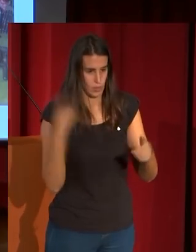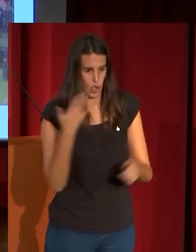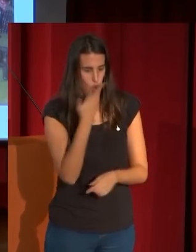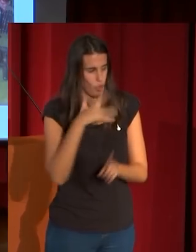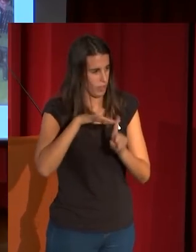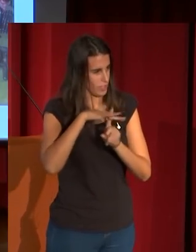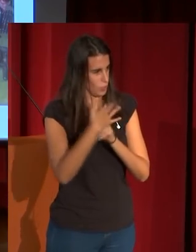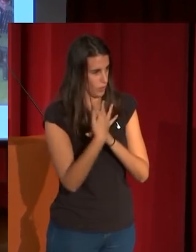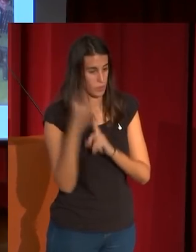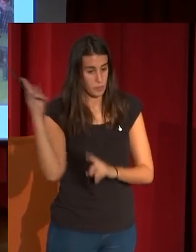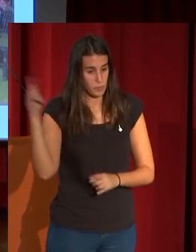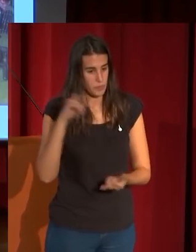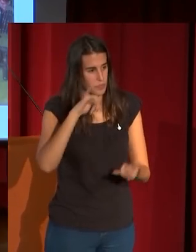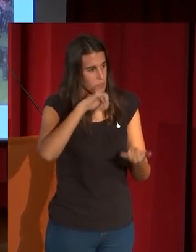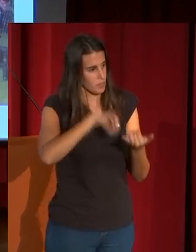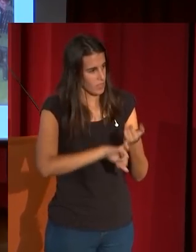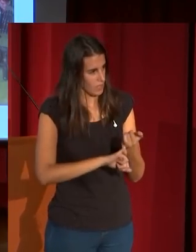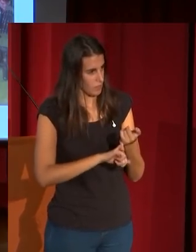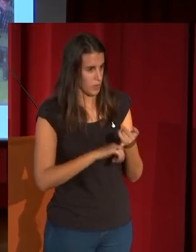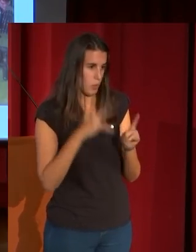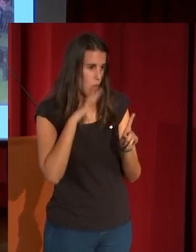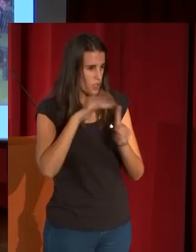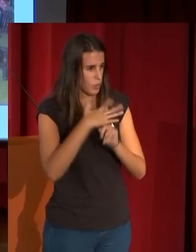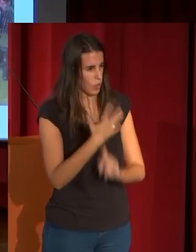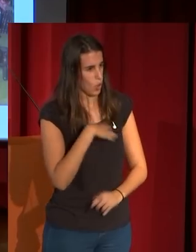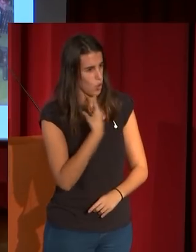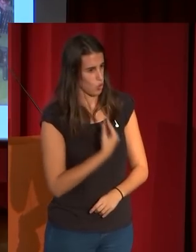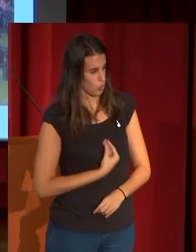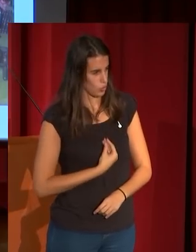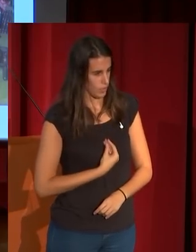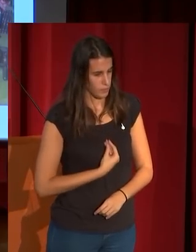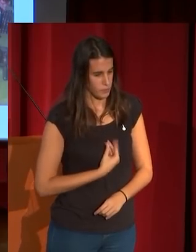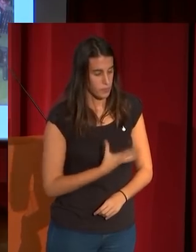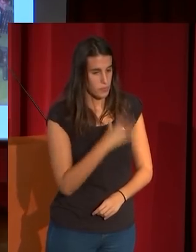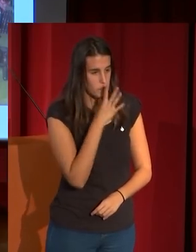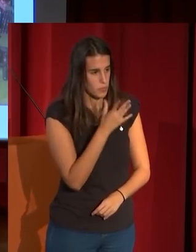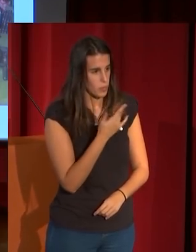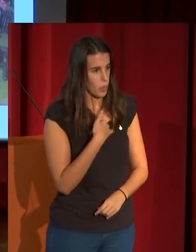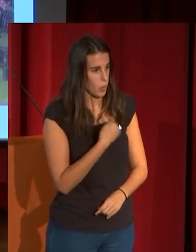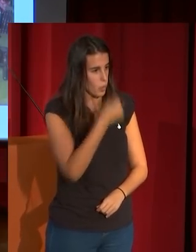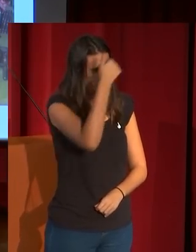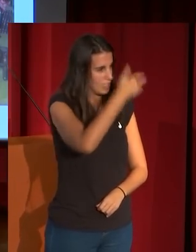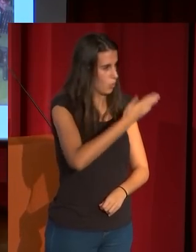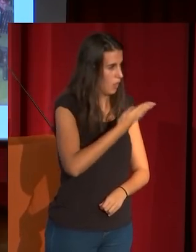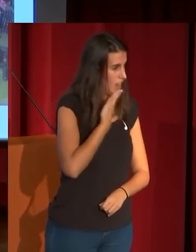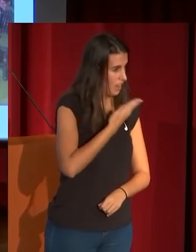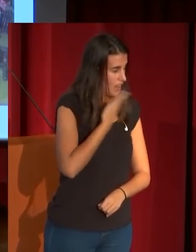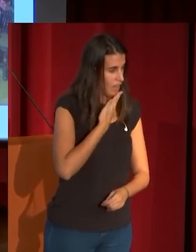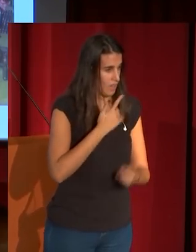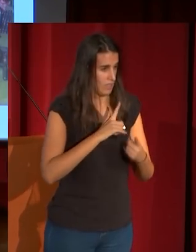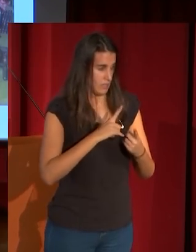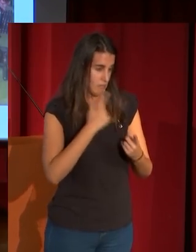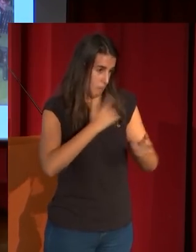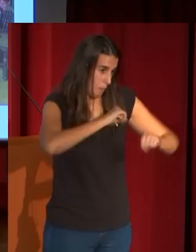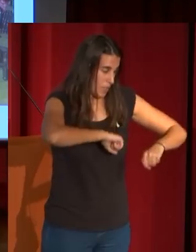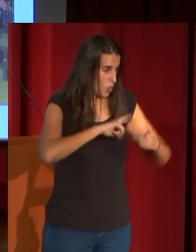motivo es el casamiento desigual, un motivo goyesco entre una persona de mayor edad que la joven novia. Es un